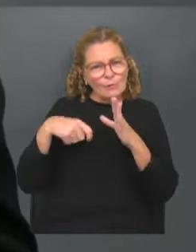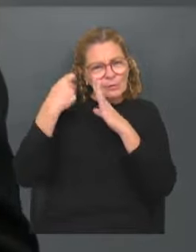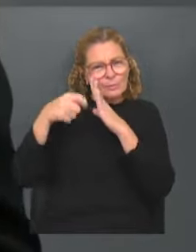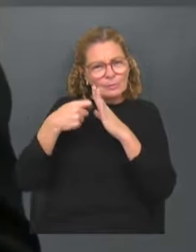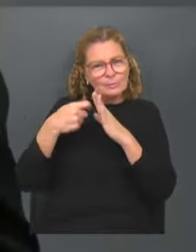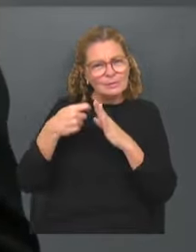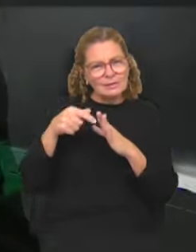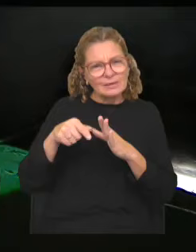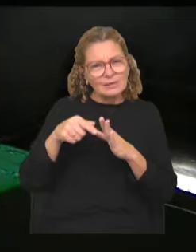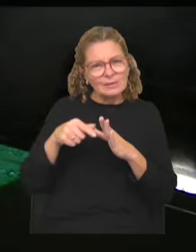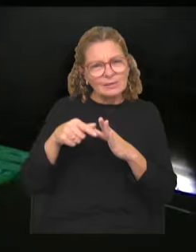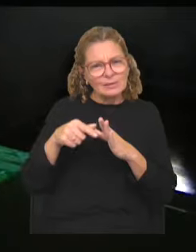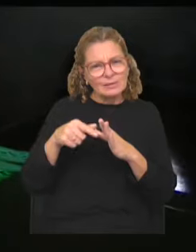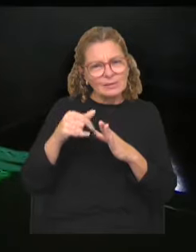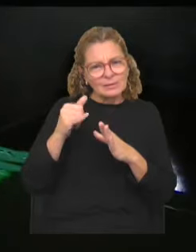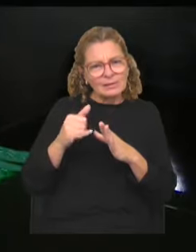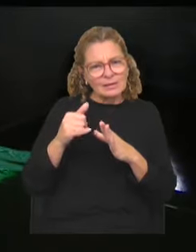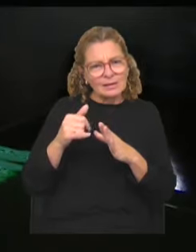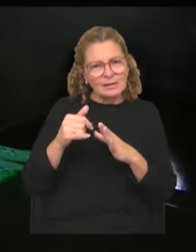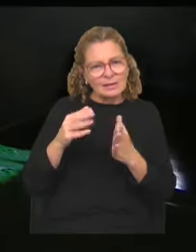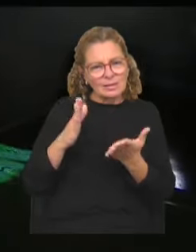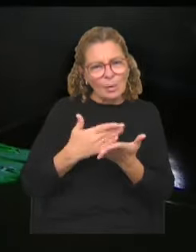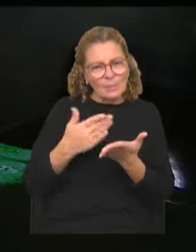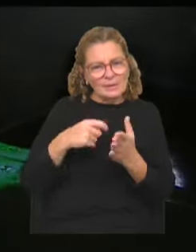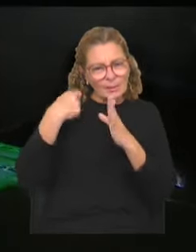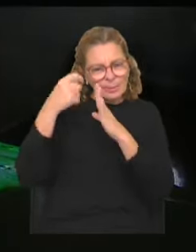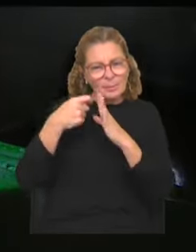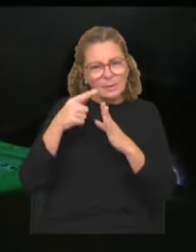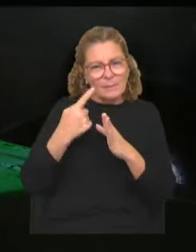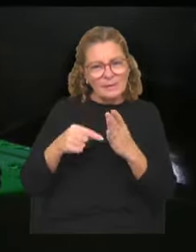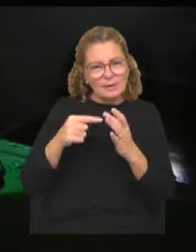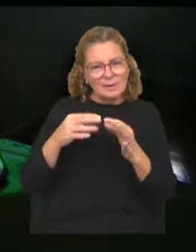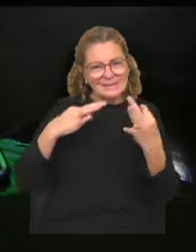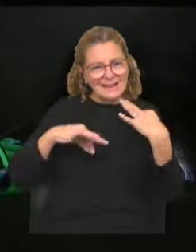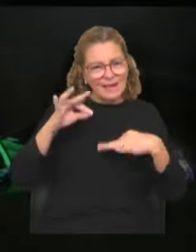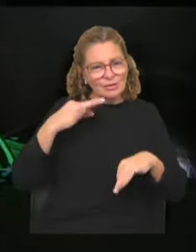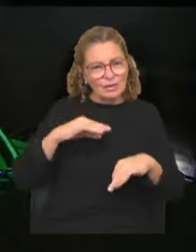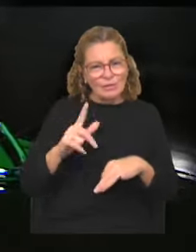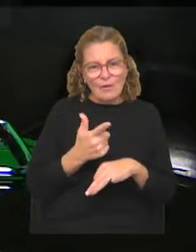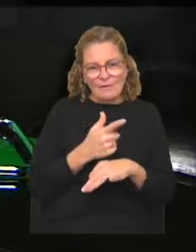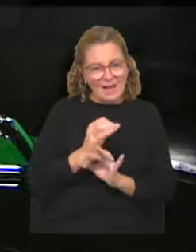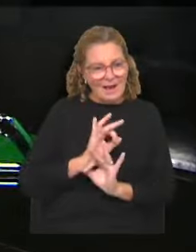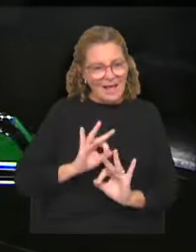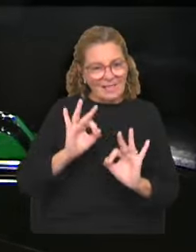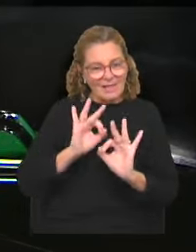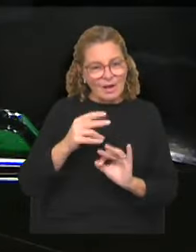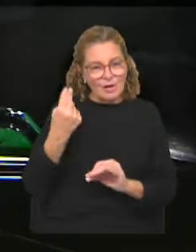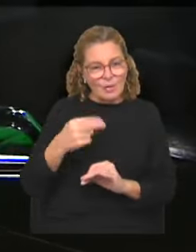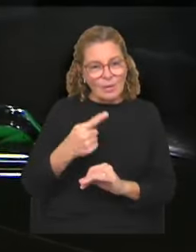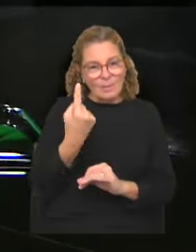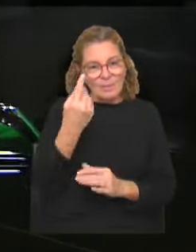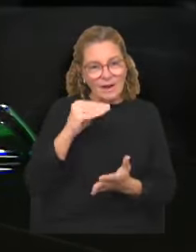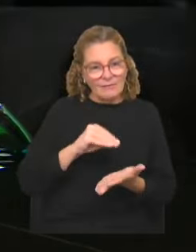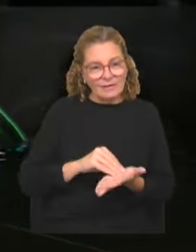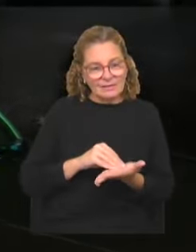reciente. Eso tenemos, por suerte, documentalistas que están inquietos, pero a nivel de teatro no había tanto. Nunca. No, no, esta es la primera vez.